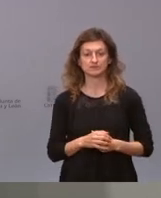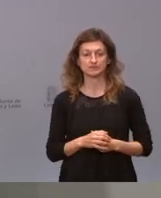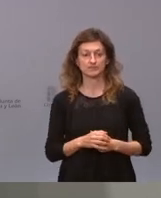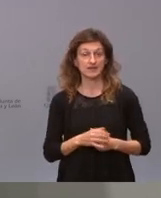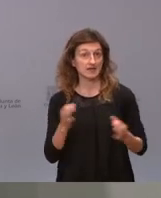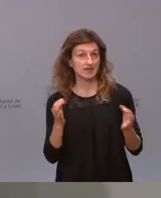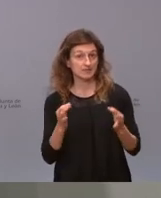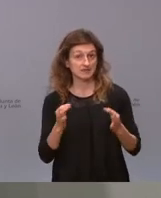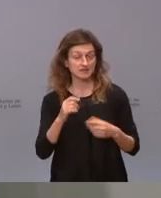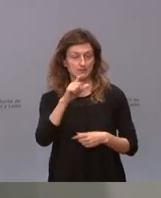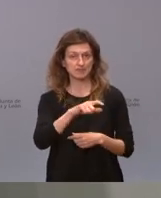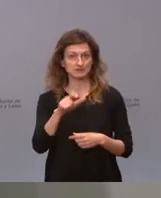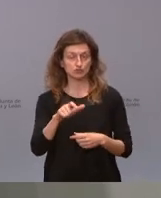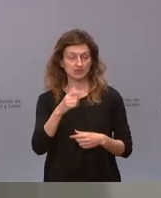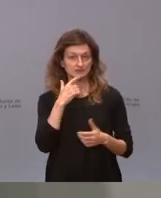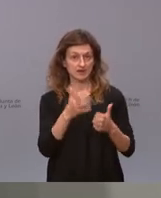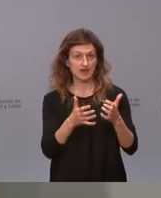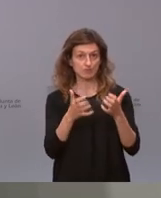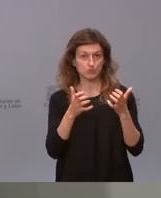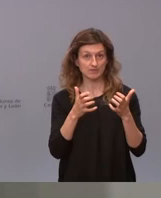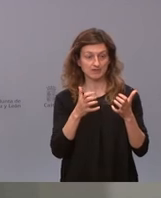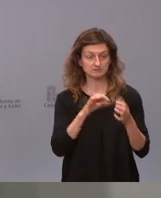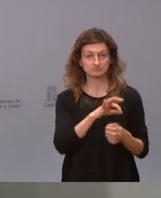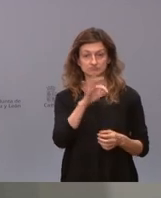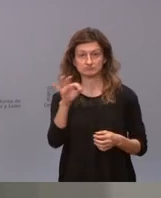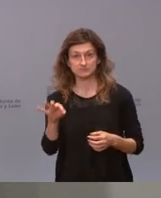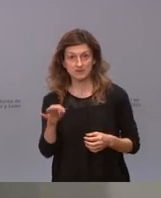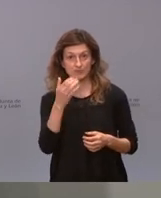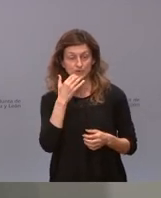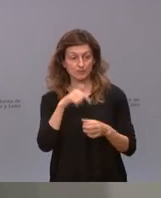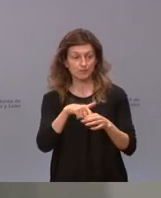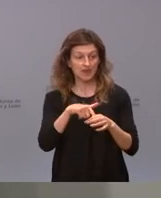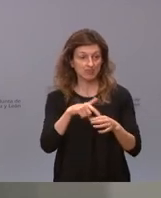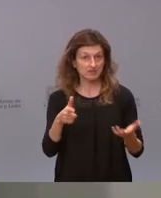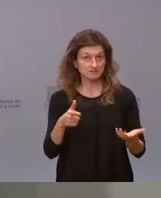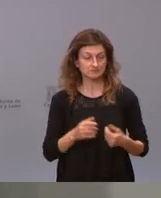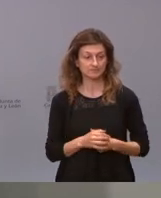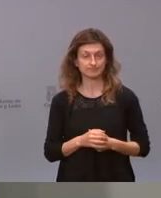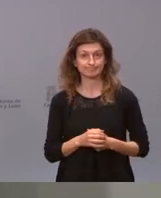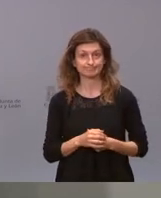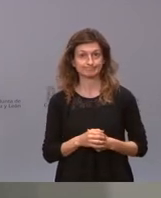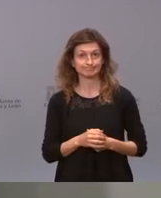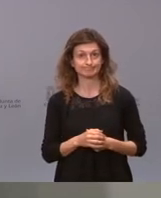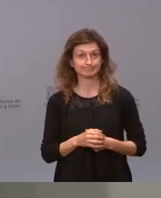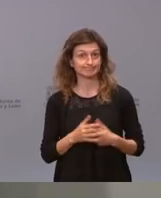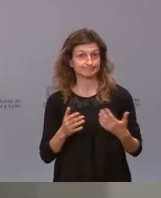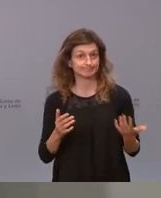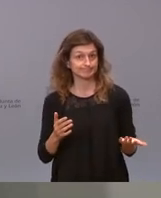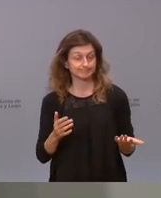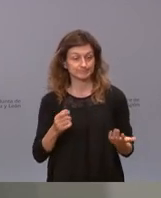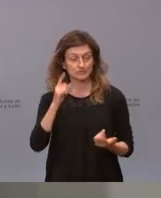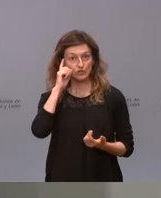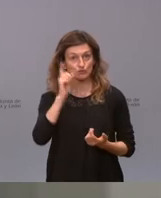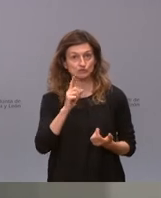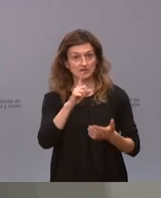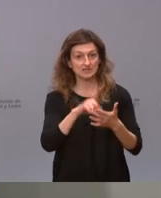ocurriendo es que cuando estas personas aprueban las oposiciones y son destinadas a esas plazas resulta que hay no sé si ese partido